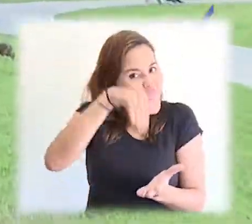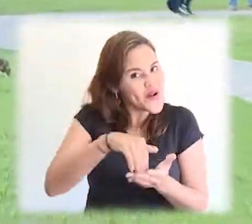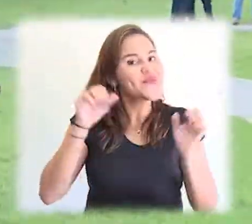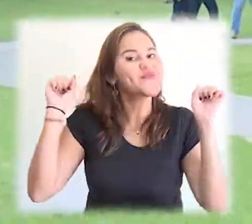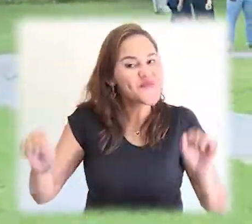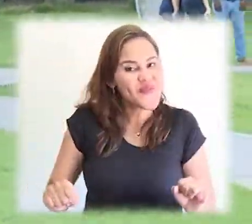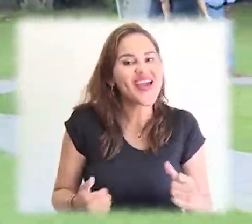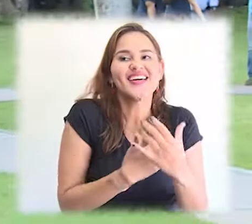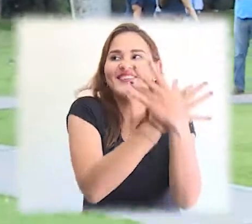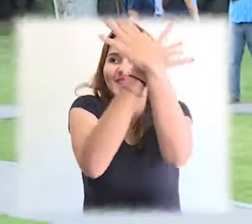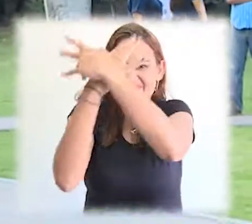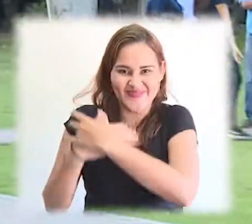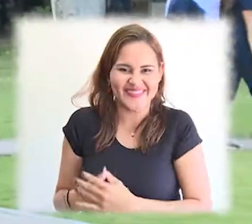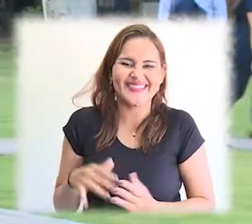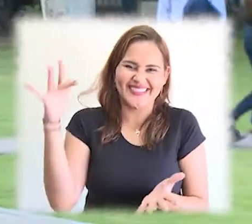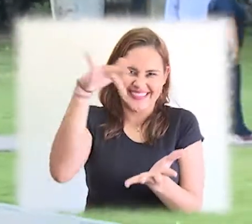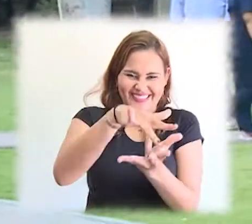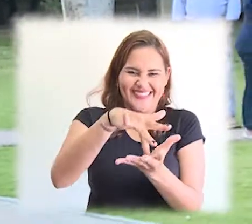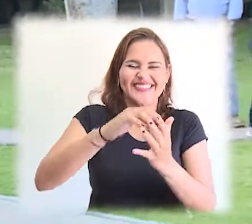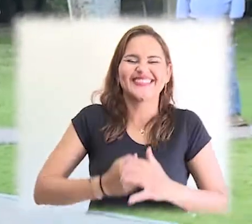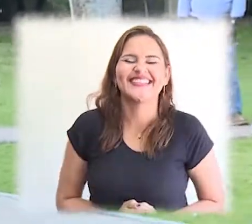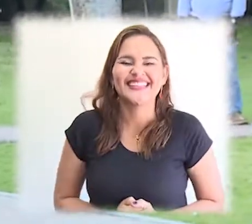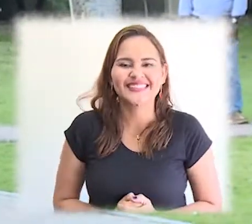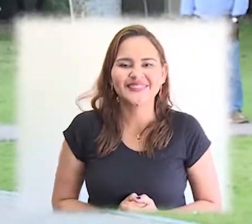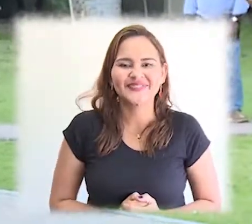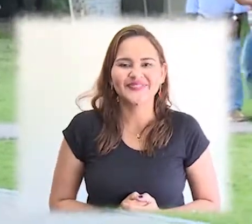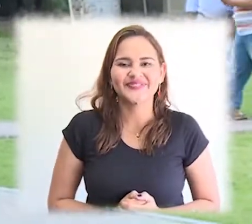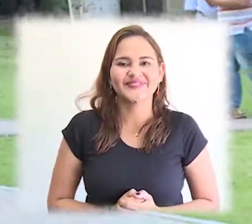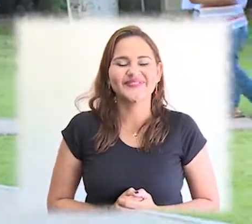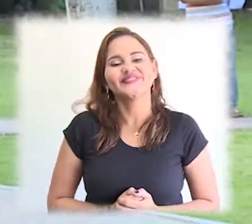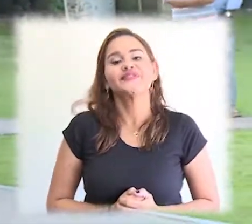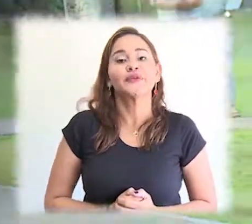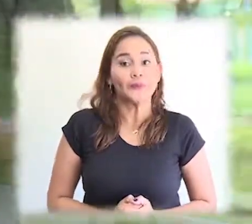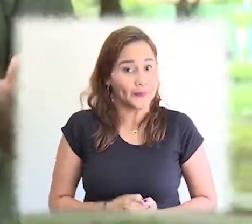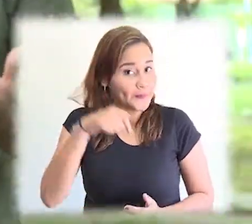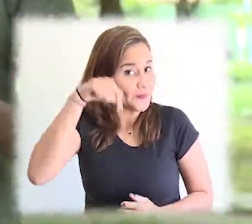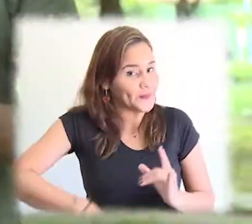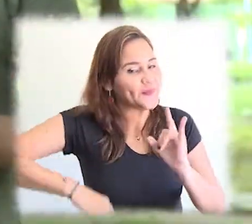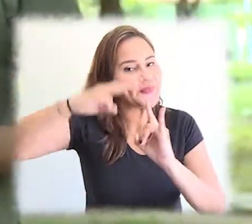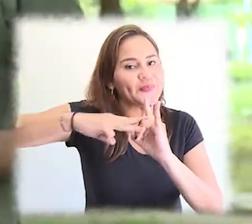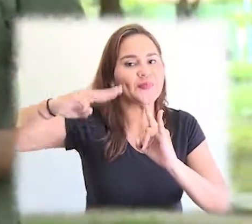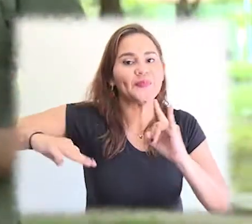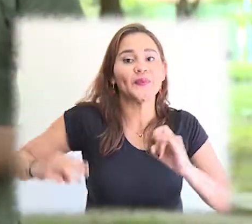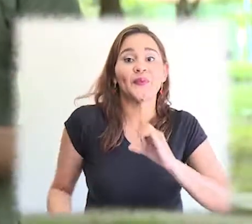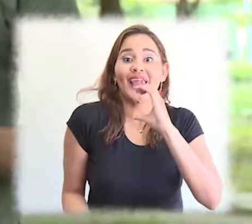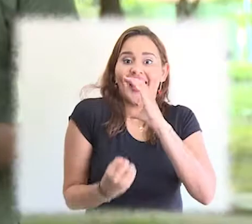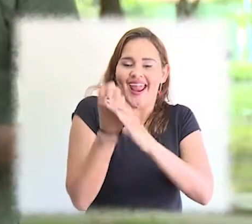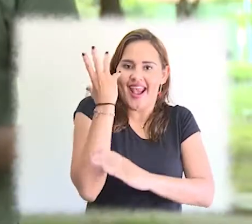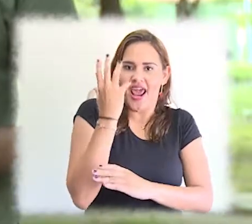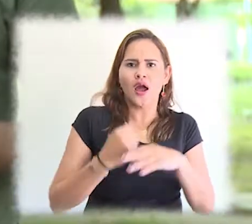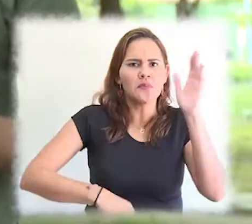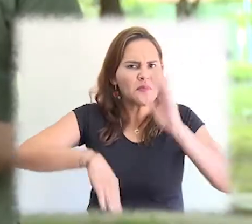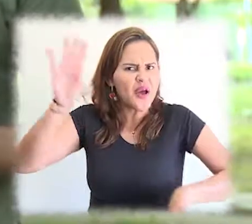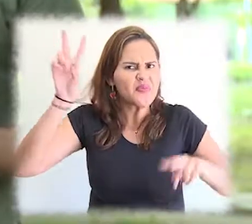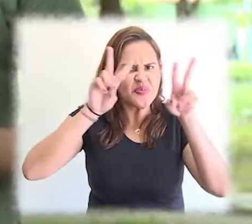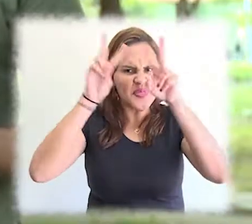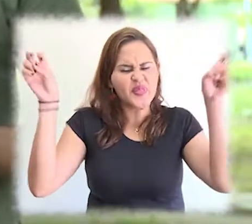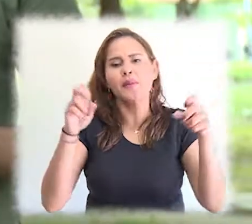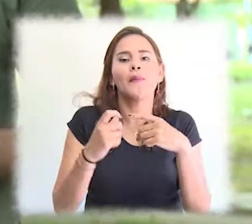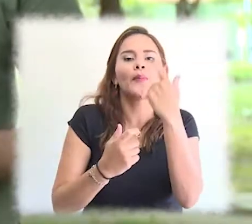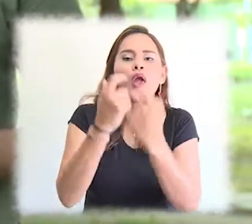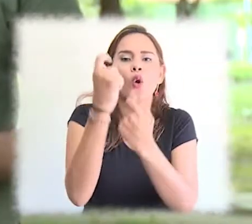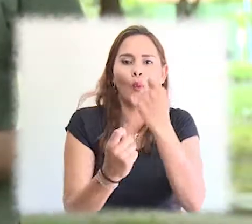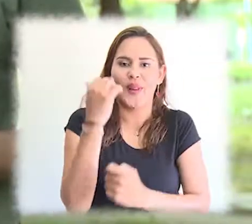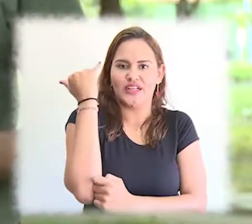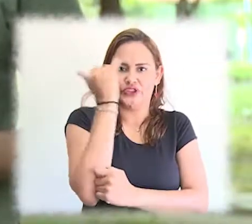En Unimagdalena Crea se disertó sobre la economía azul en Colombia. El tema fue abordado a través de un seminario desarrollado en